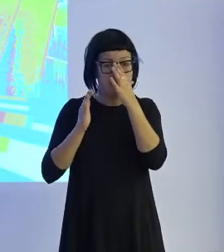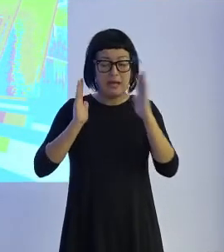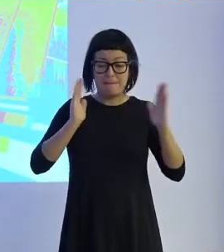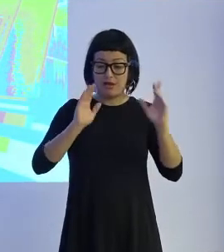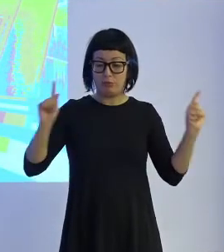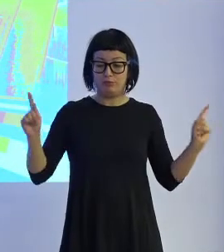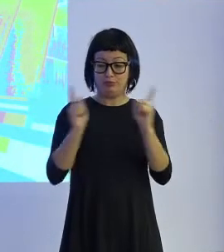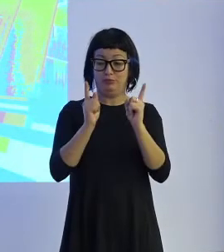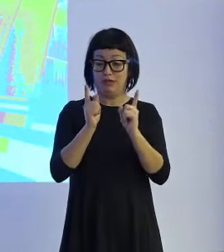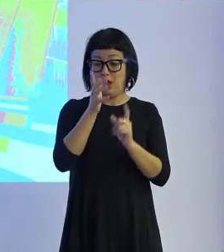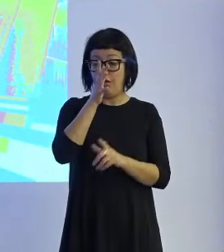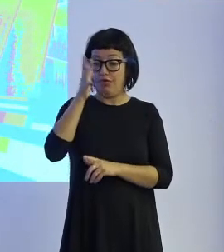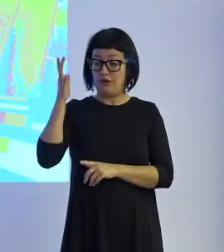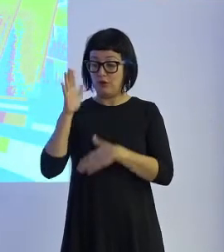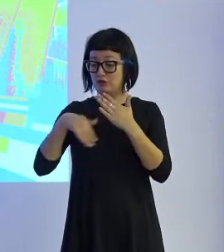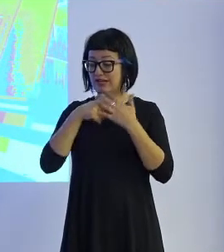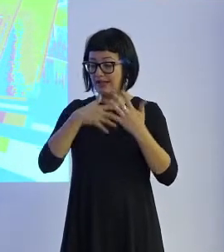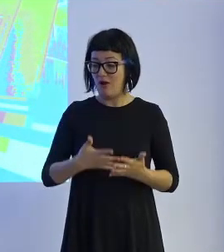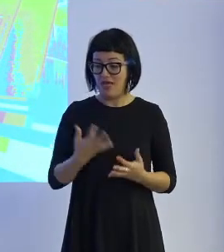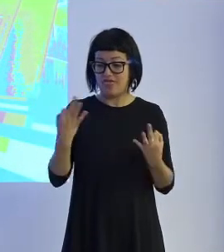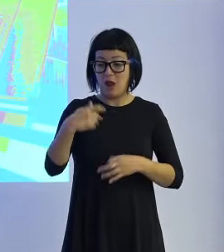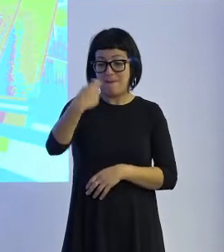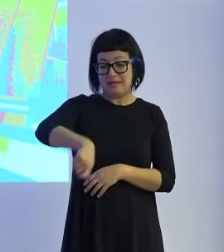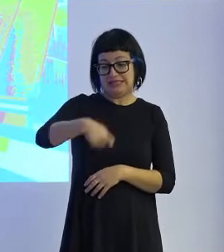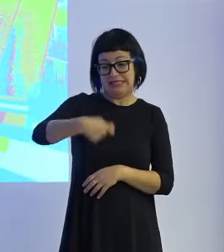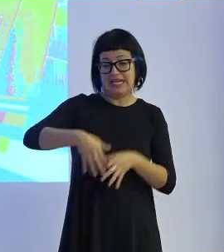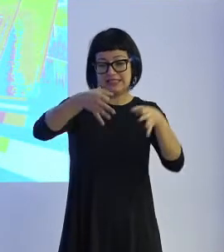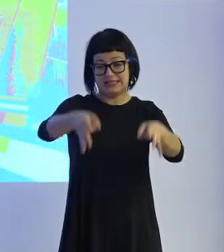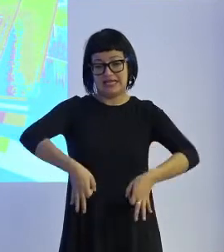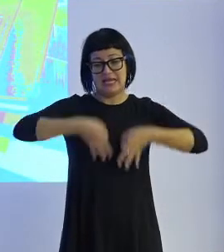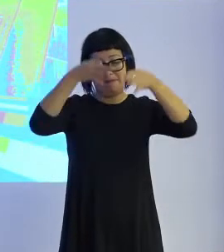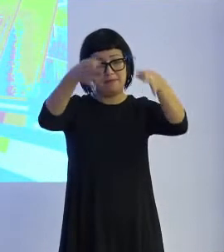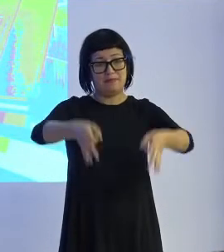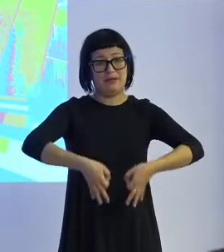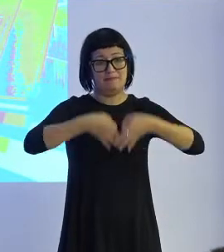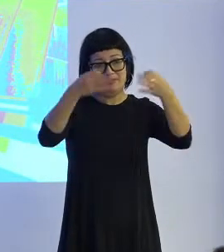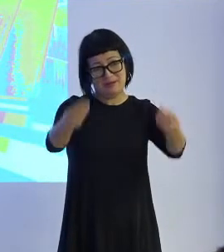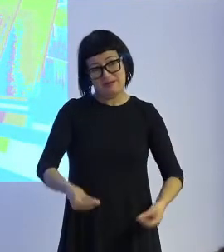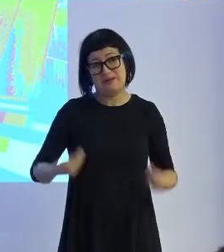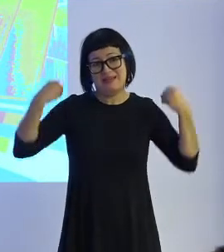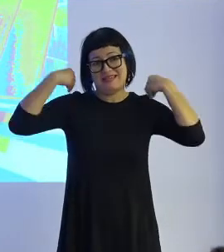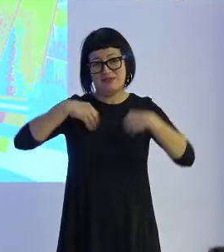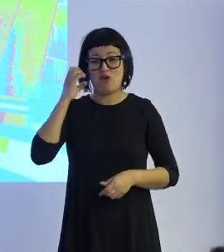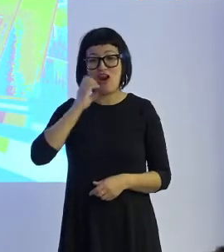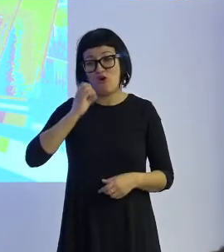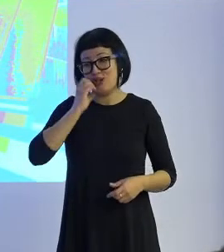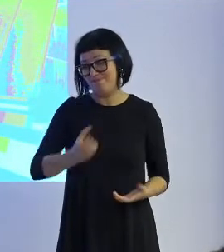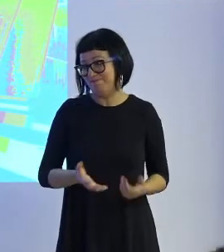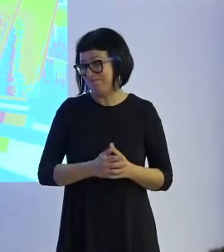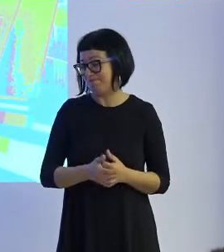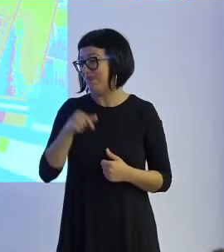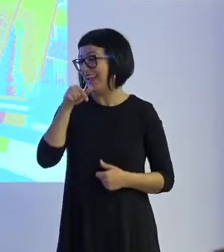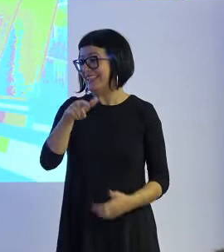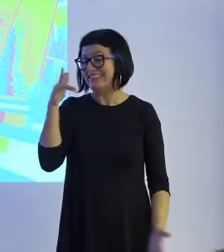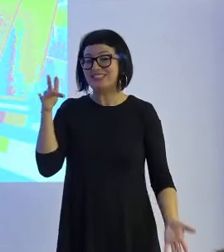acortamos y lo reducimos a los cinco últimos años, pues tendríamos que nuestro presidente del gobierno siempre sería Mariano Rajoy. Y